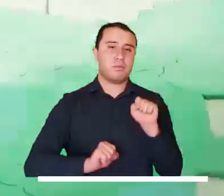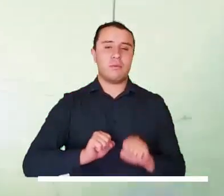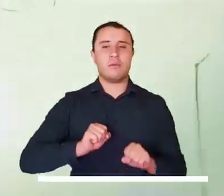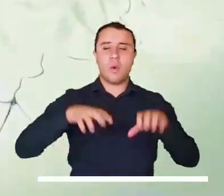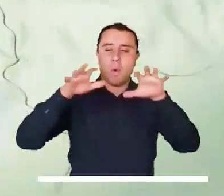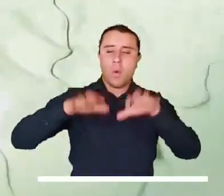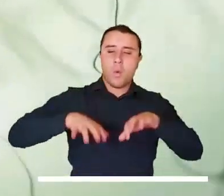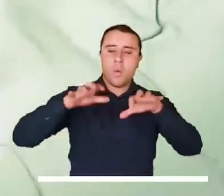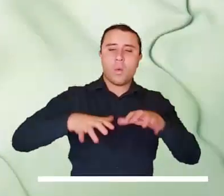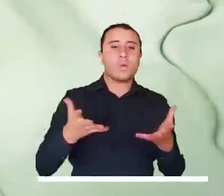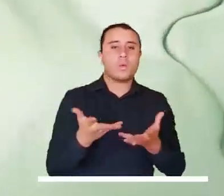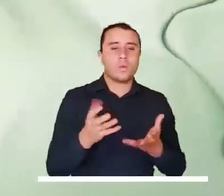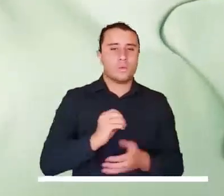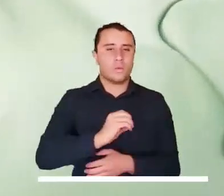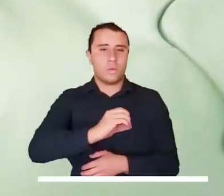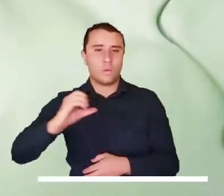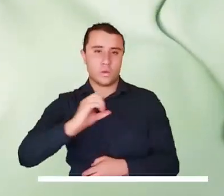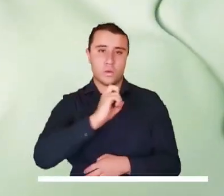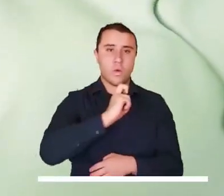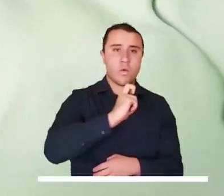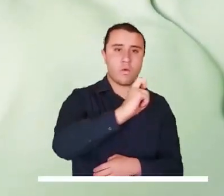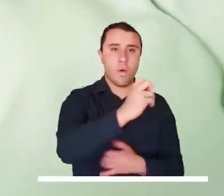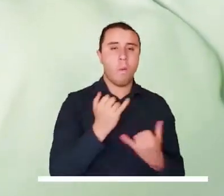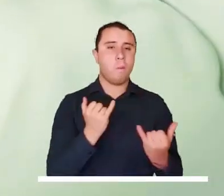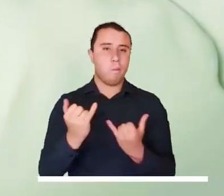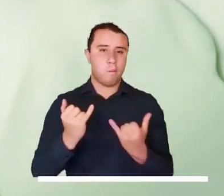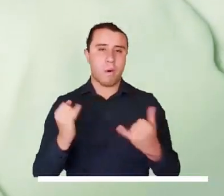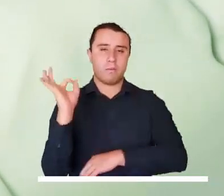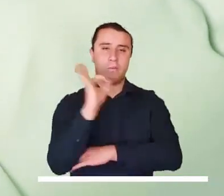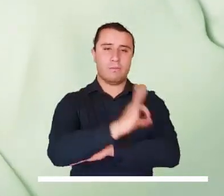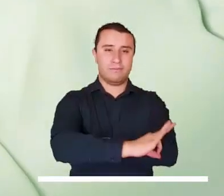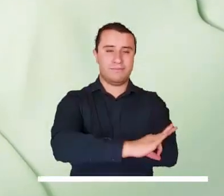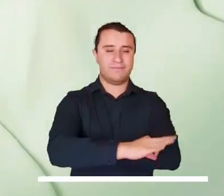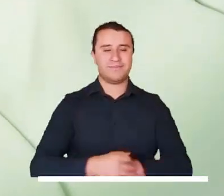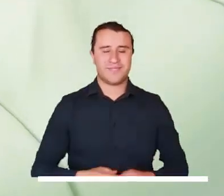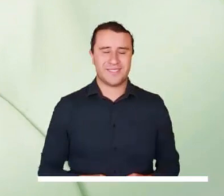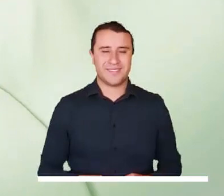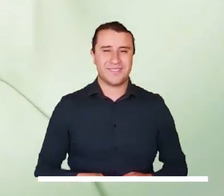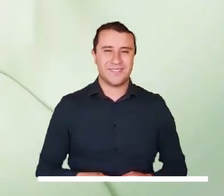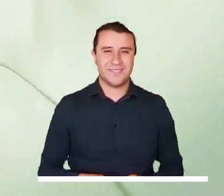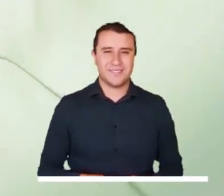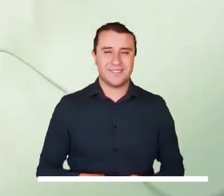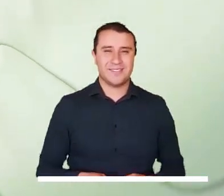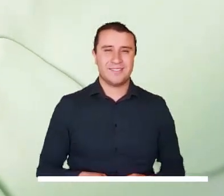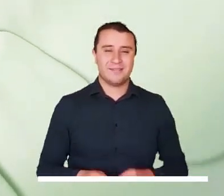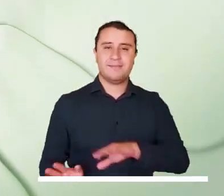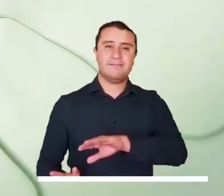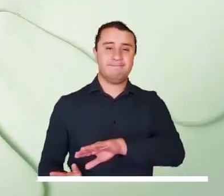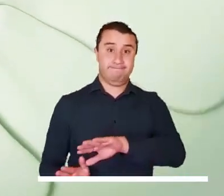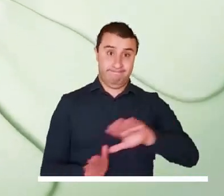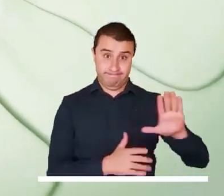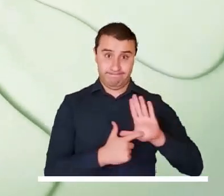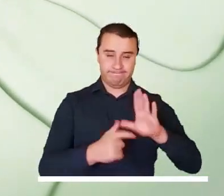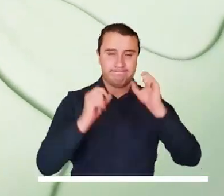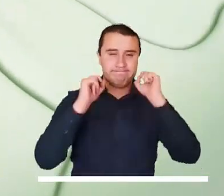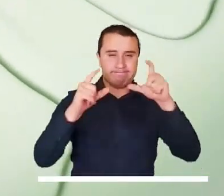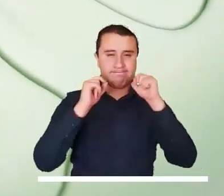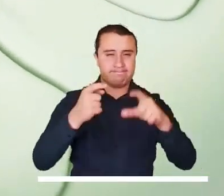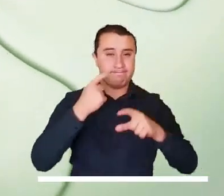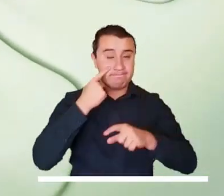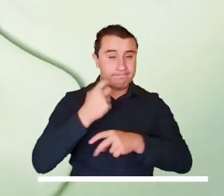Y para los capitalinos es posible que también haya algunas lloviznas en zonas del occidente y norte de la capital durante esta tarde.